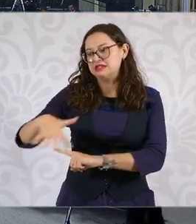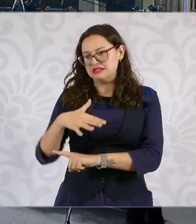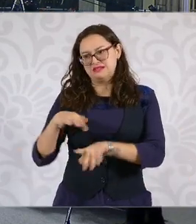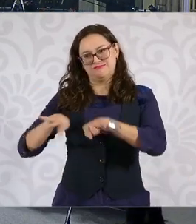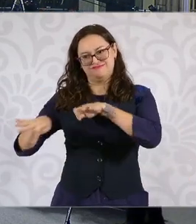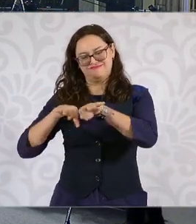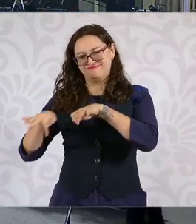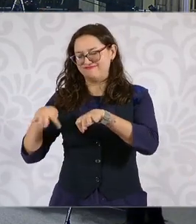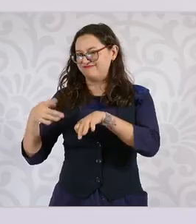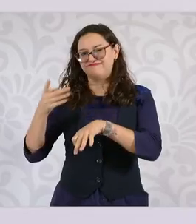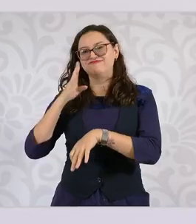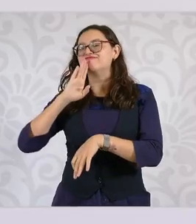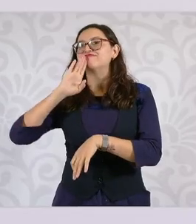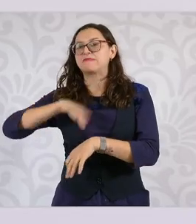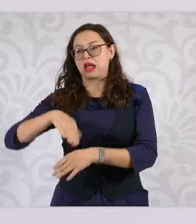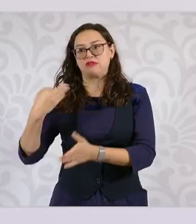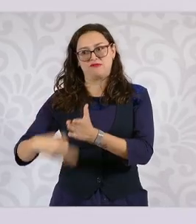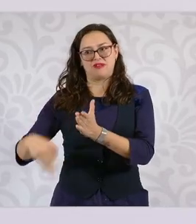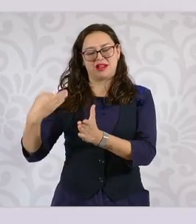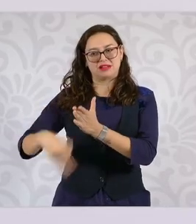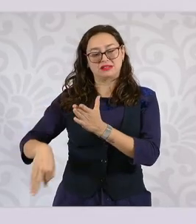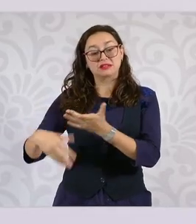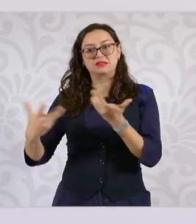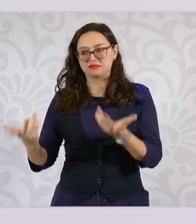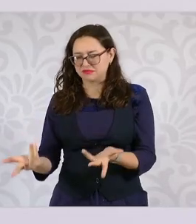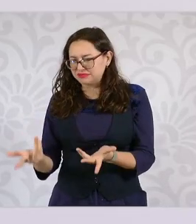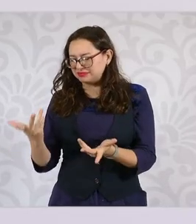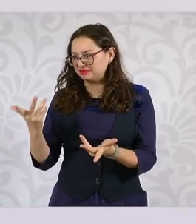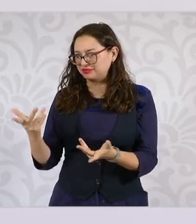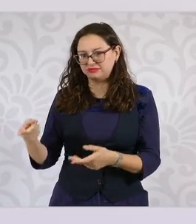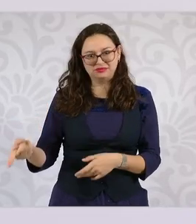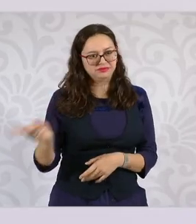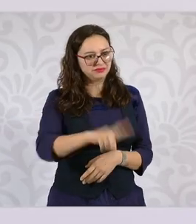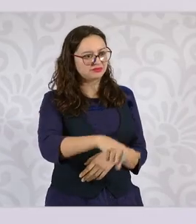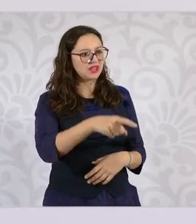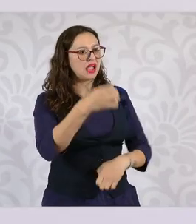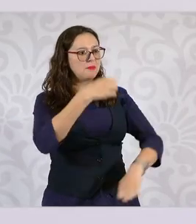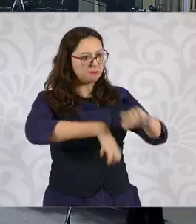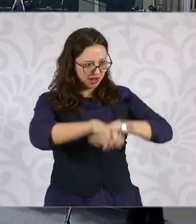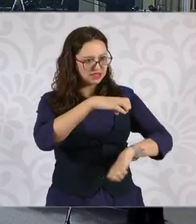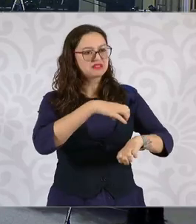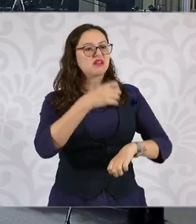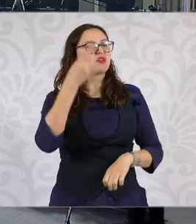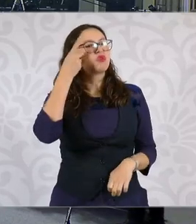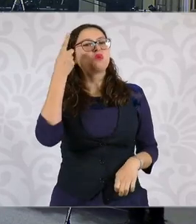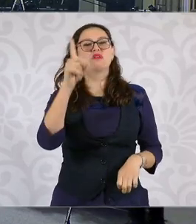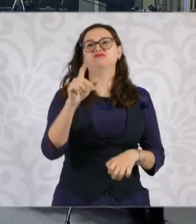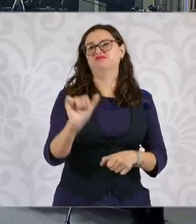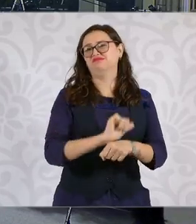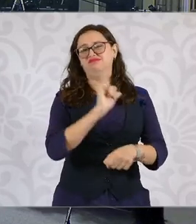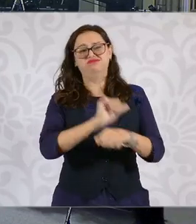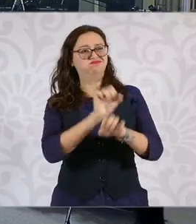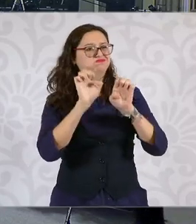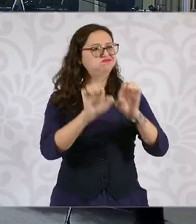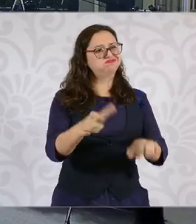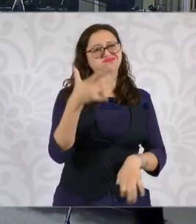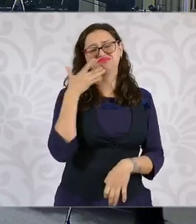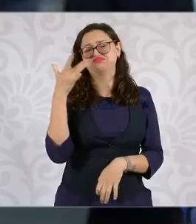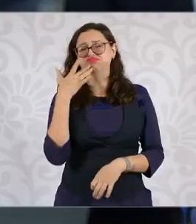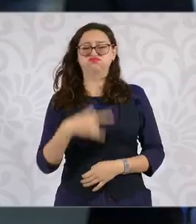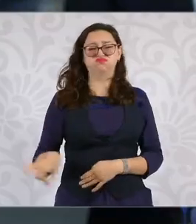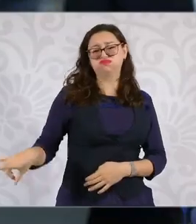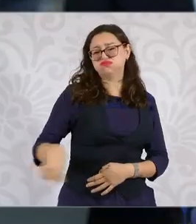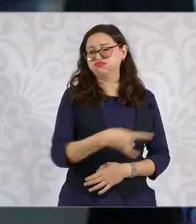trabajan estos mineros y por otro lado tenemos este tipo de exhibiciones de alguna manera y este tipo de lujos que